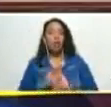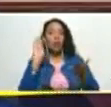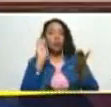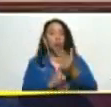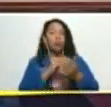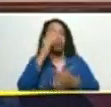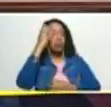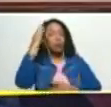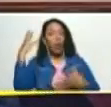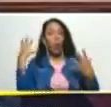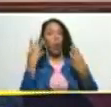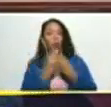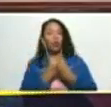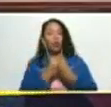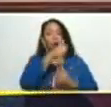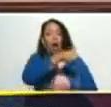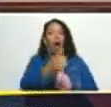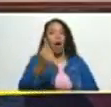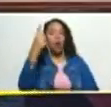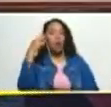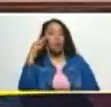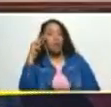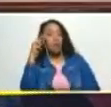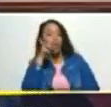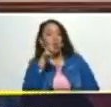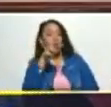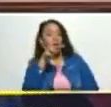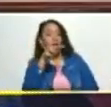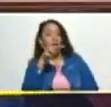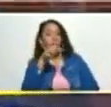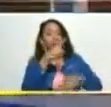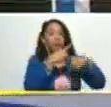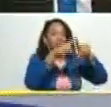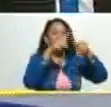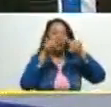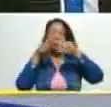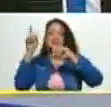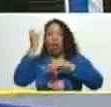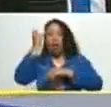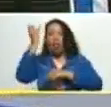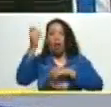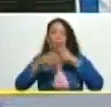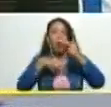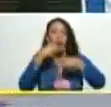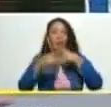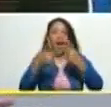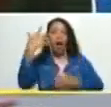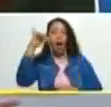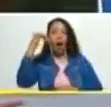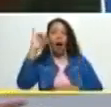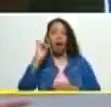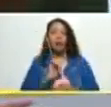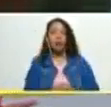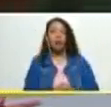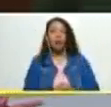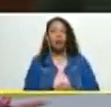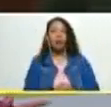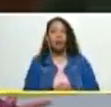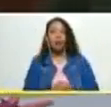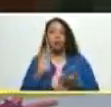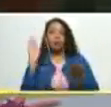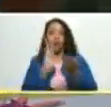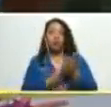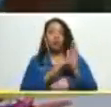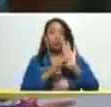soñar juntos cada quien desde su visual con la diversidad ideológica y política que hay nos pongamos a